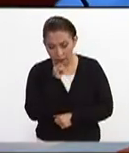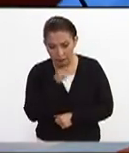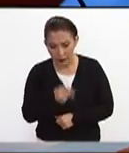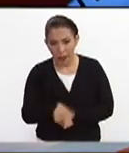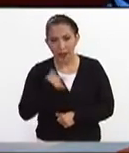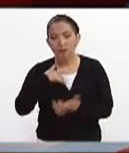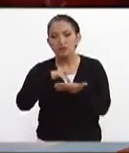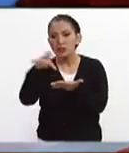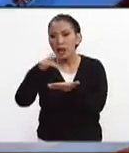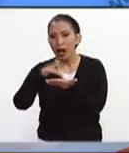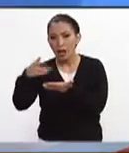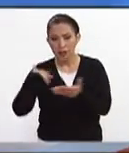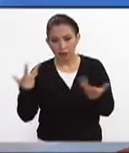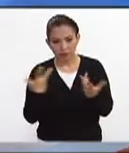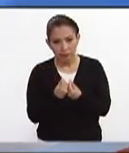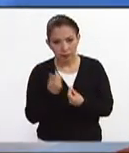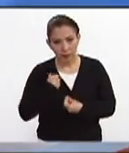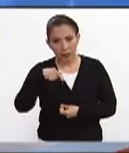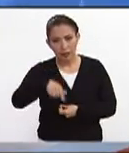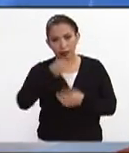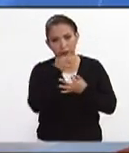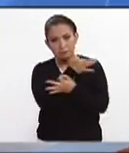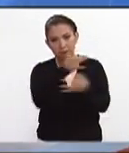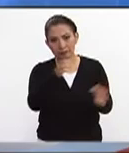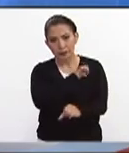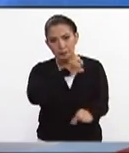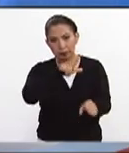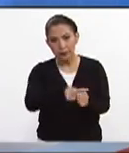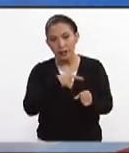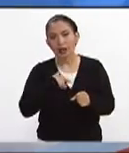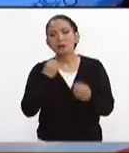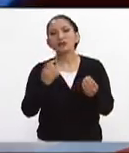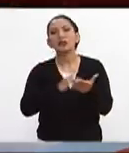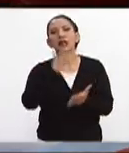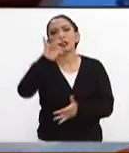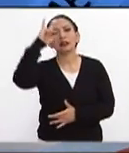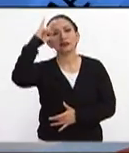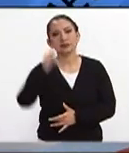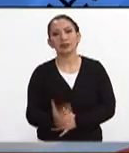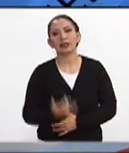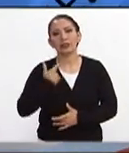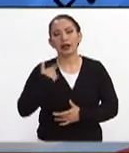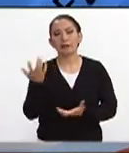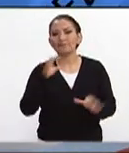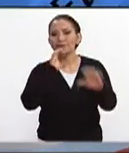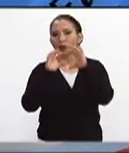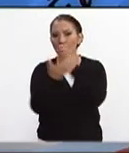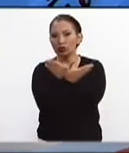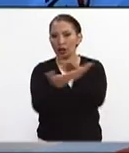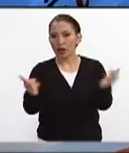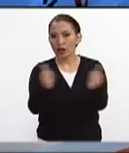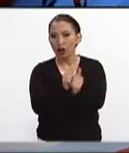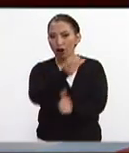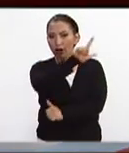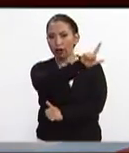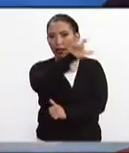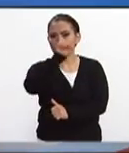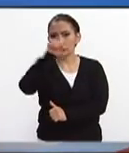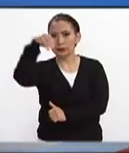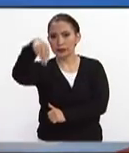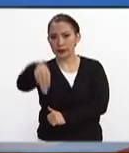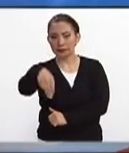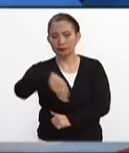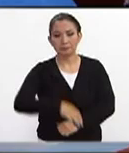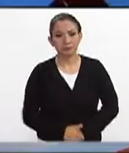mío. Le agradecemos mucho que esté con nosotros en esta transmisión especial. También muchas gracias a Griselda Llebra, quien se comunicará con usted a través de la